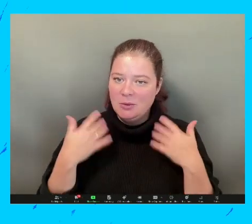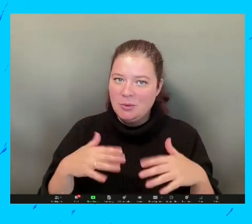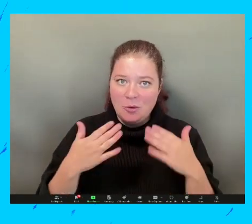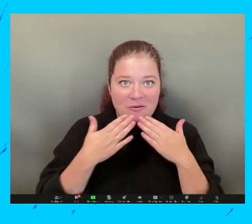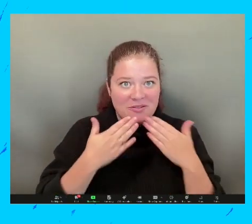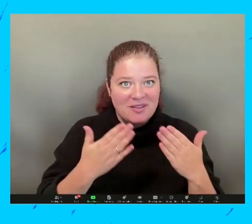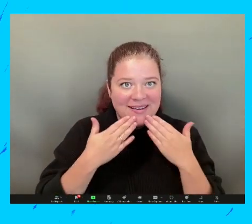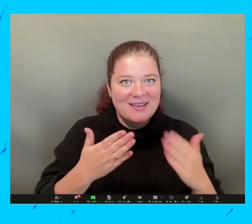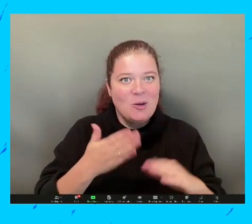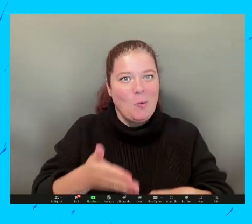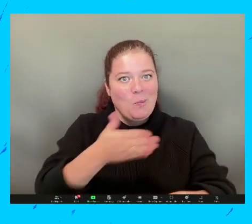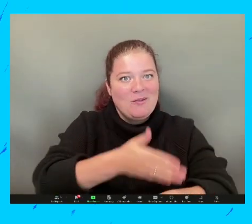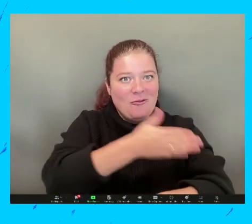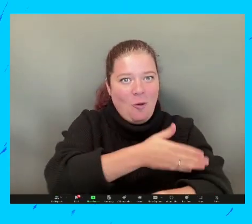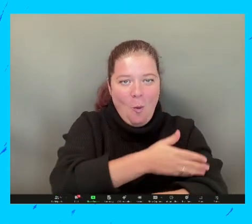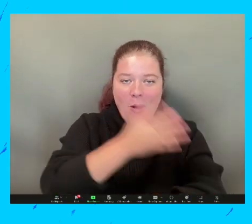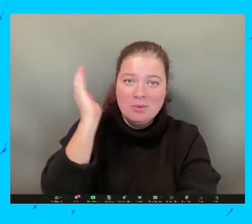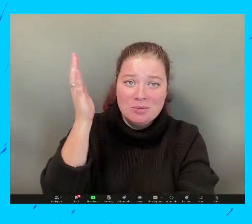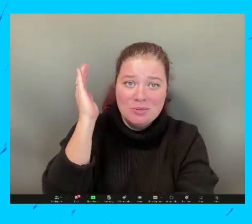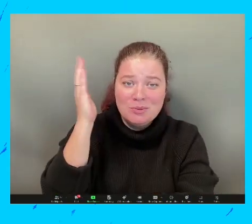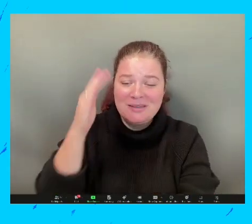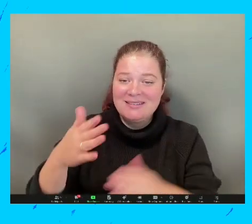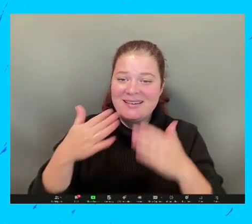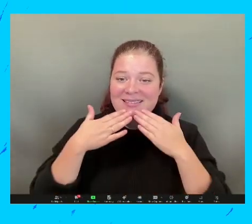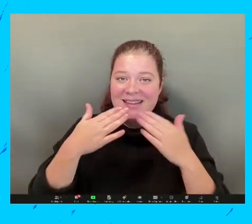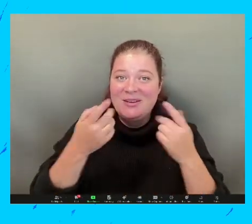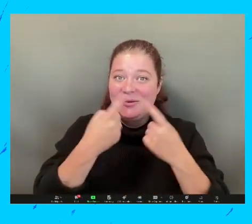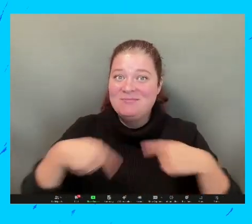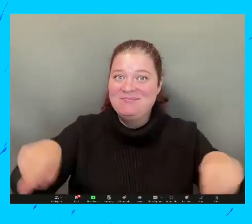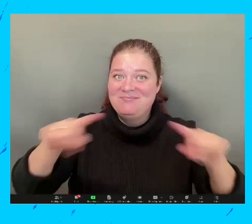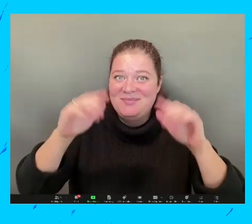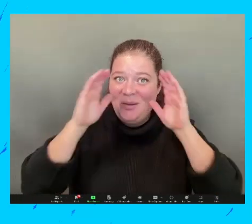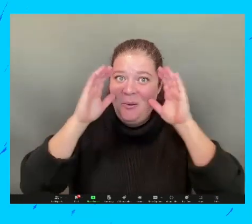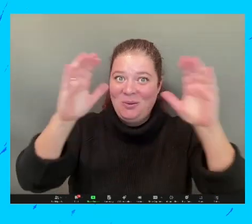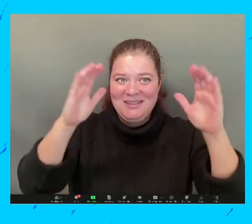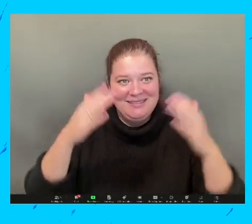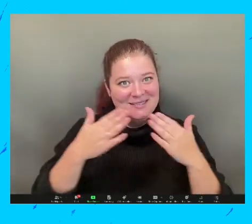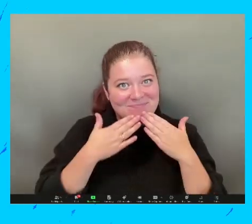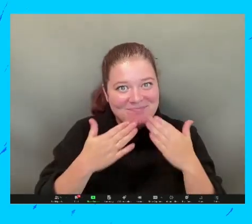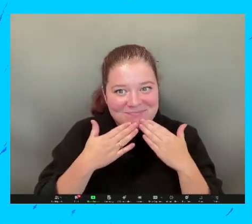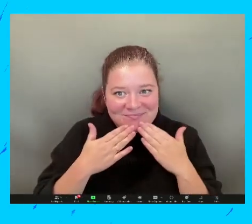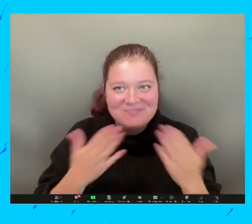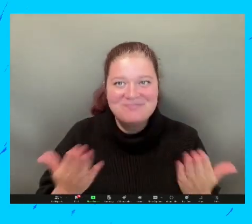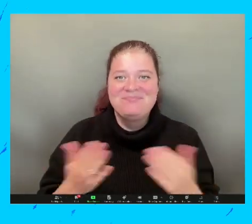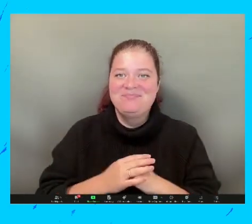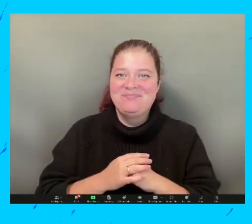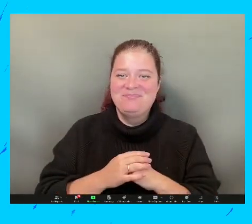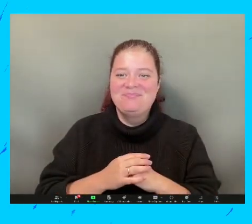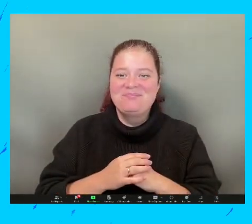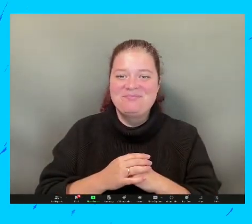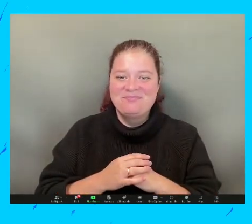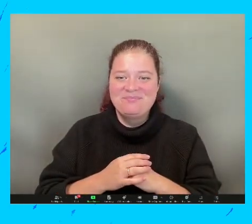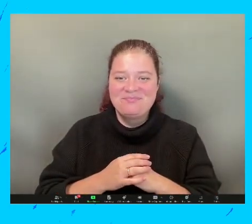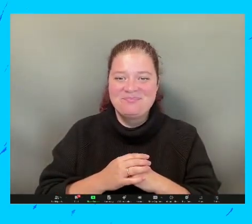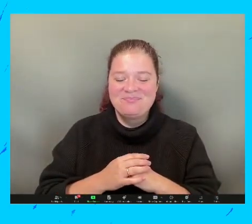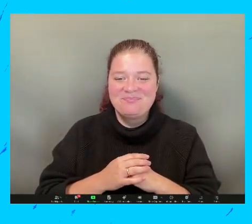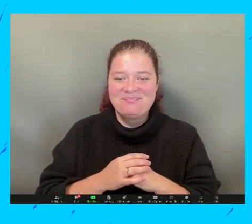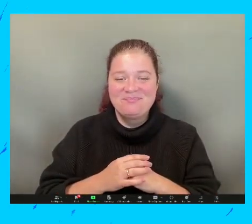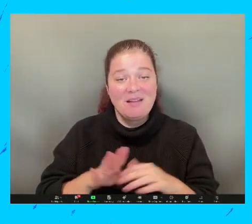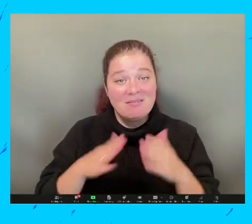Gracias a todos. Ustedes han sido un público maravilloso. Gracias por